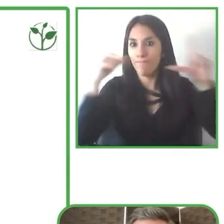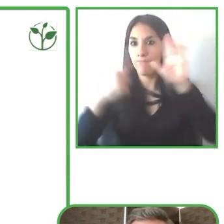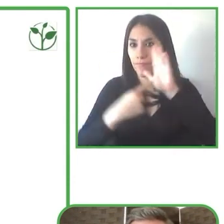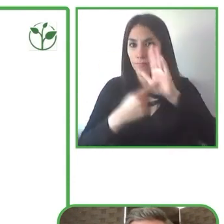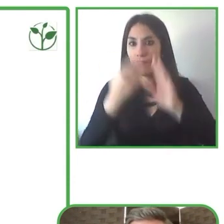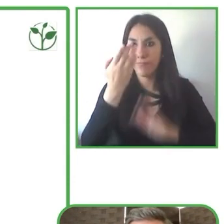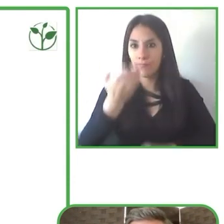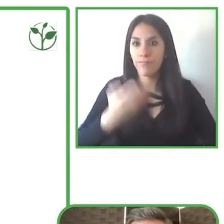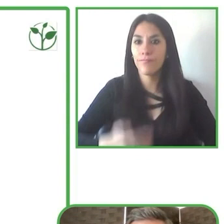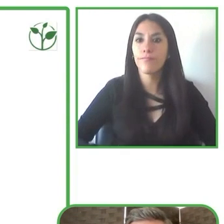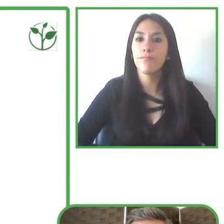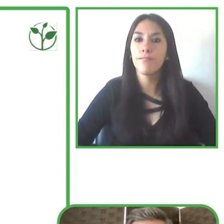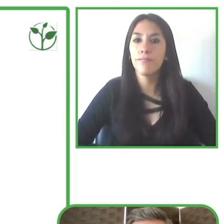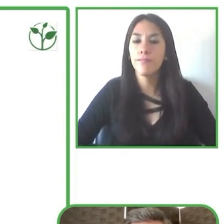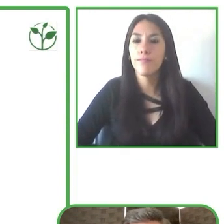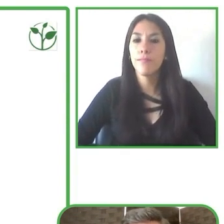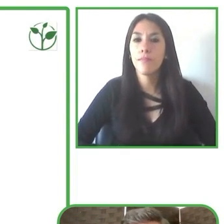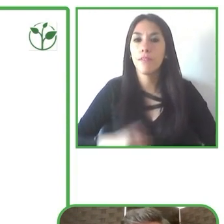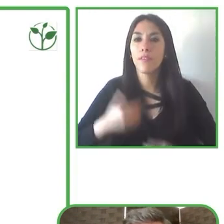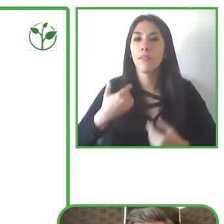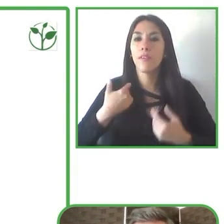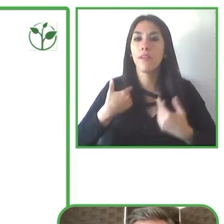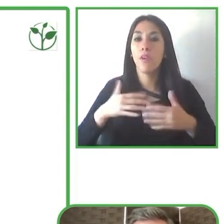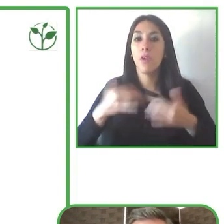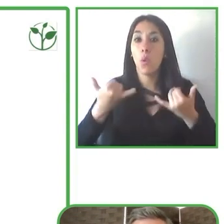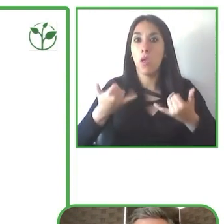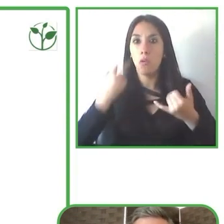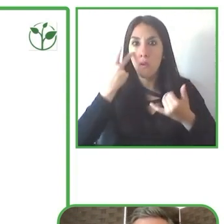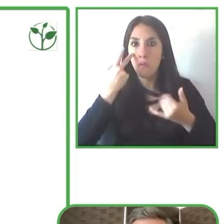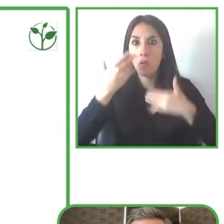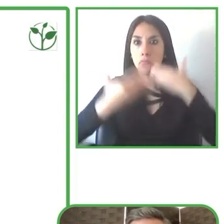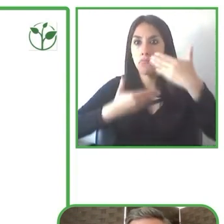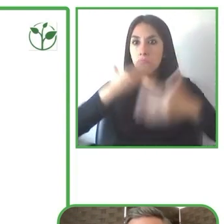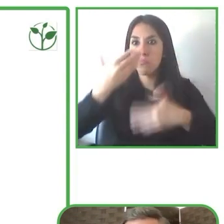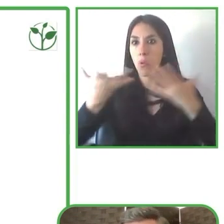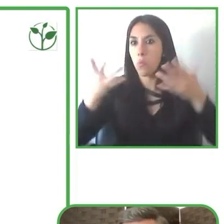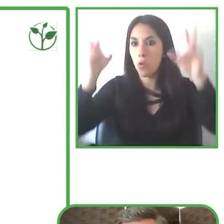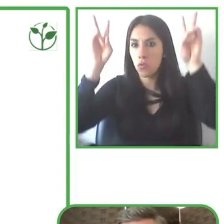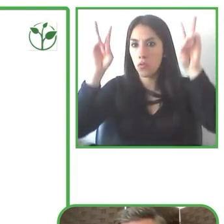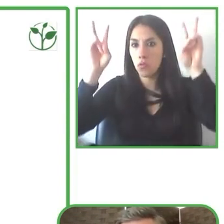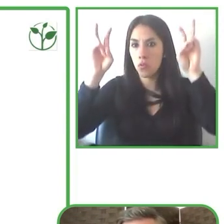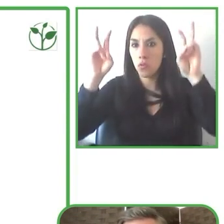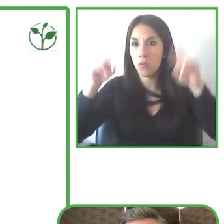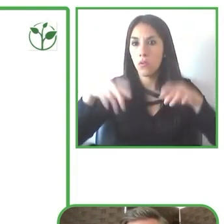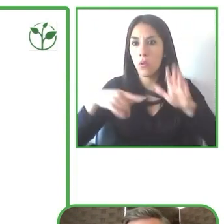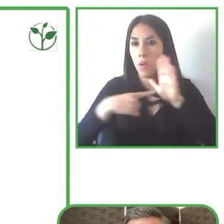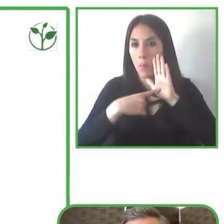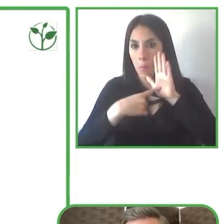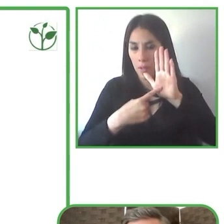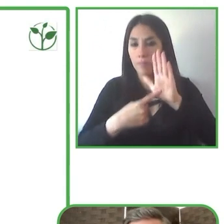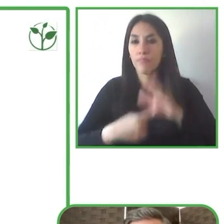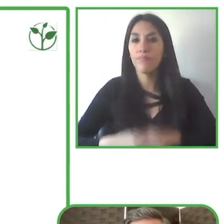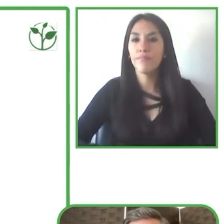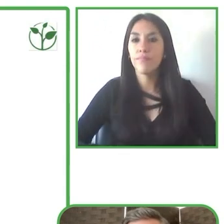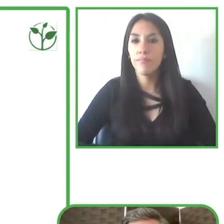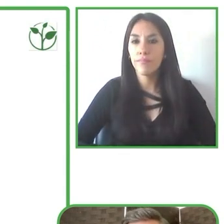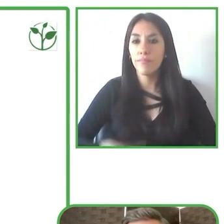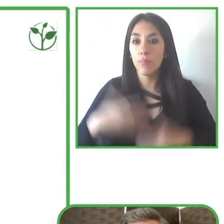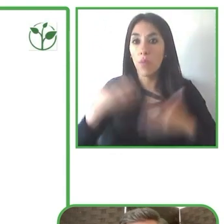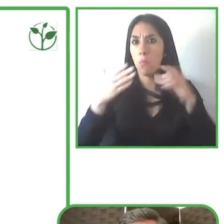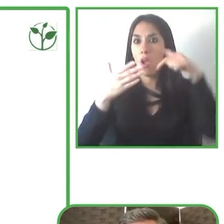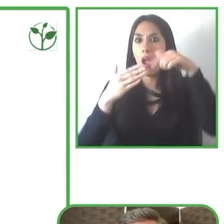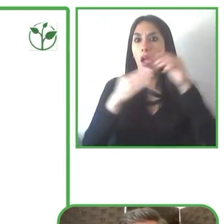avanzar en diferentes temas y mostrarles algunos ejemplos de liderazgo e innovación empecemos a hablar primero de quienes somos nosotros